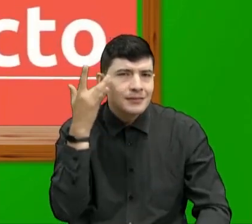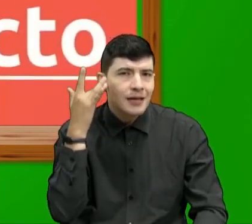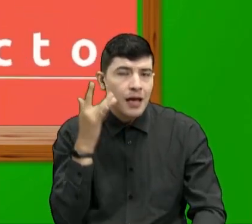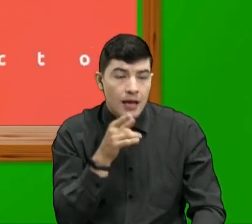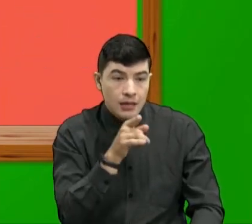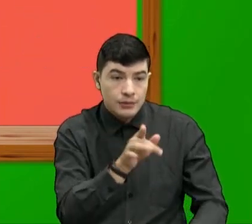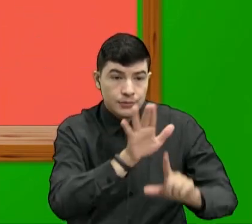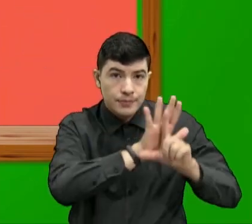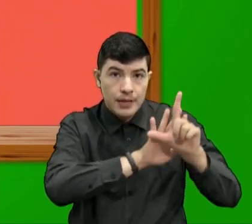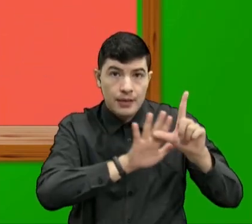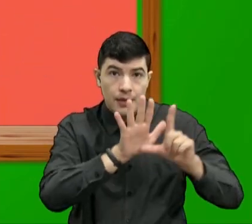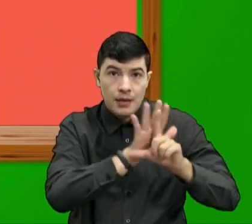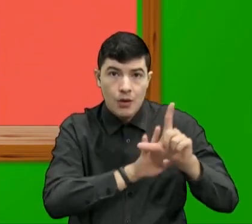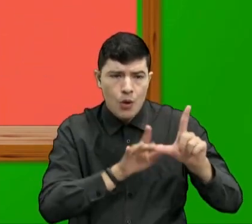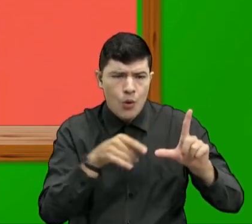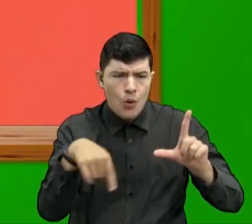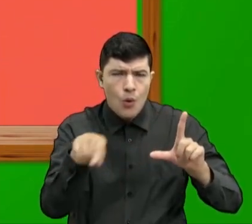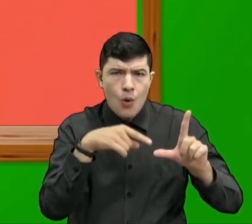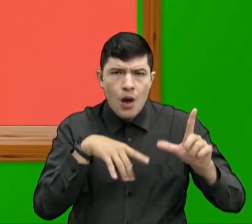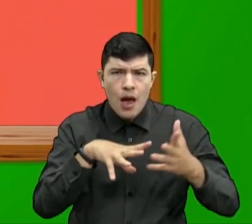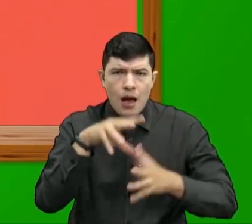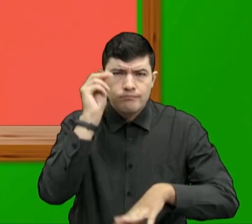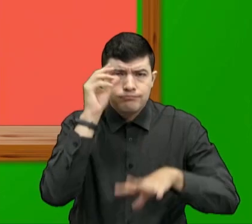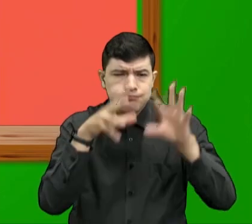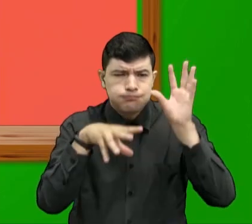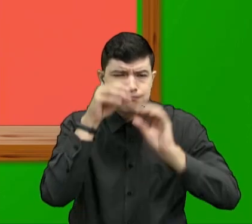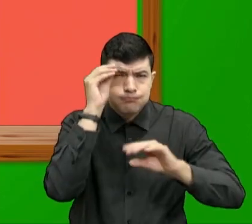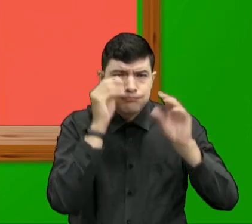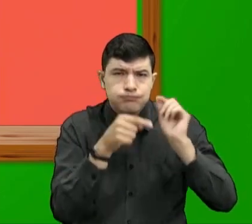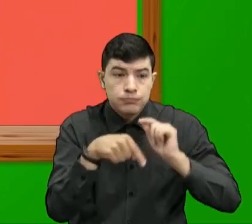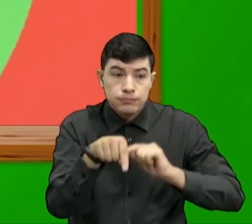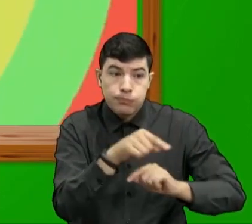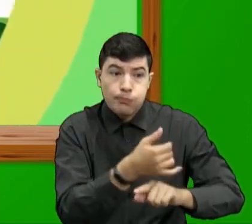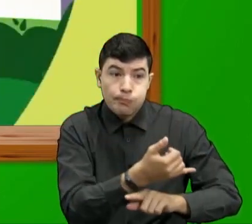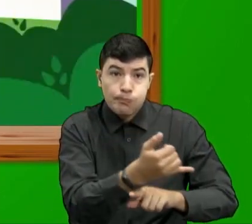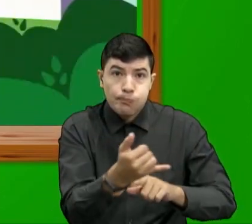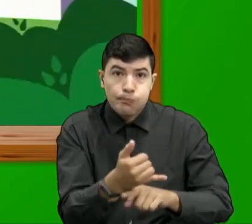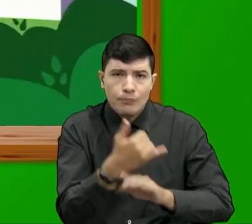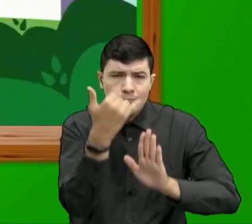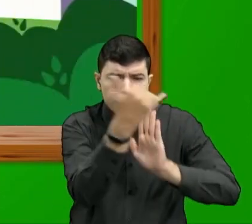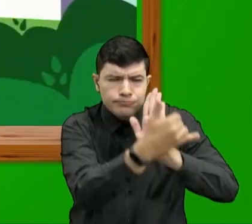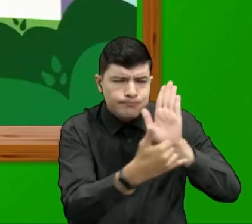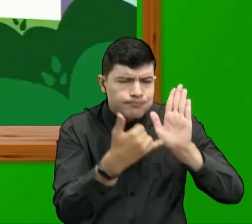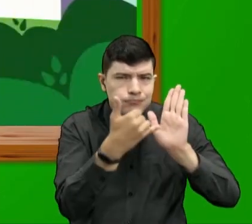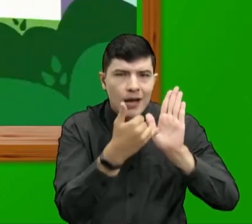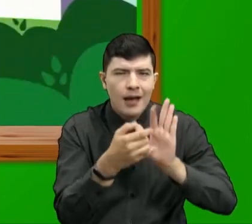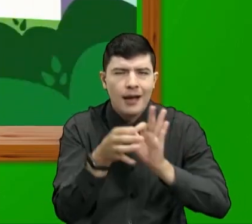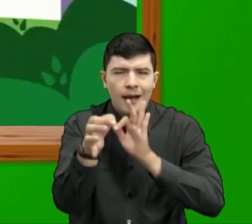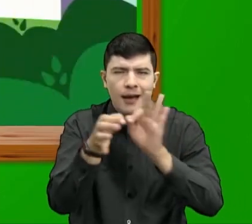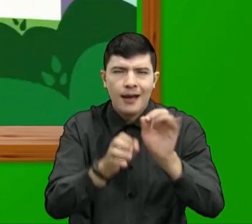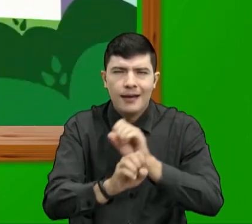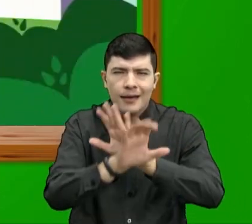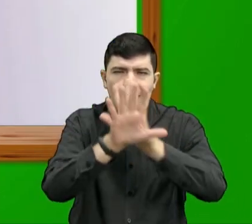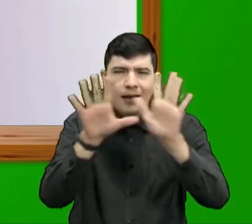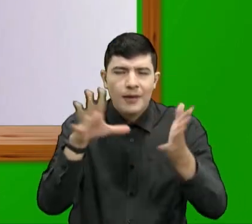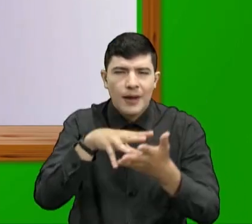este video encontrarás muchos amiguitos que te ayudarán a entender de una forma más sencilla y clara.